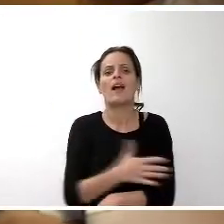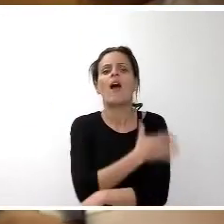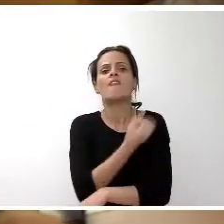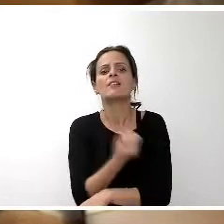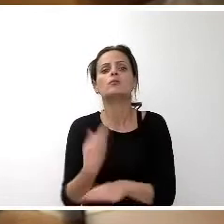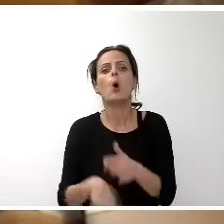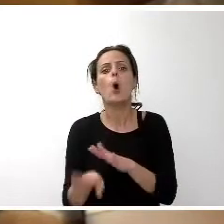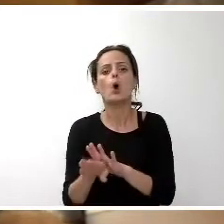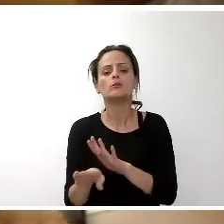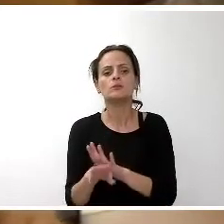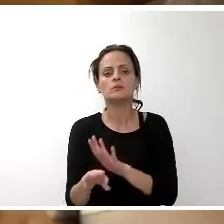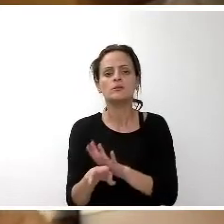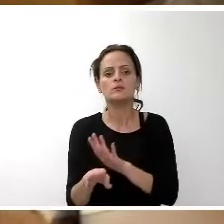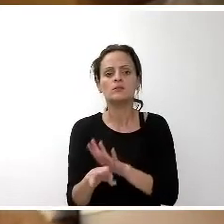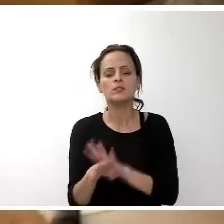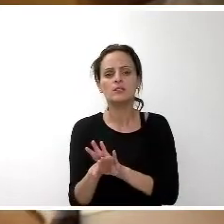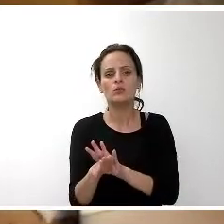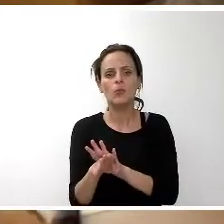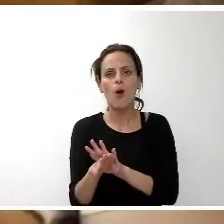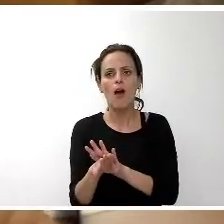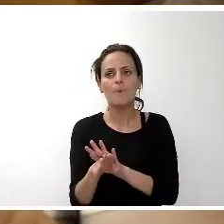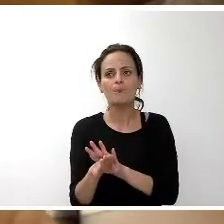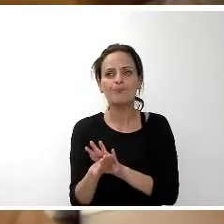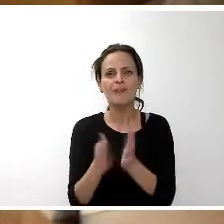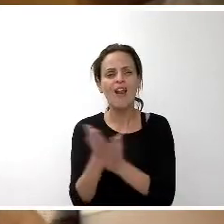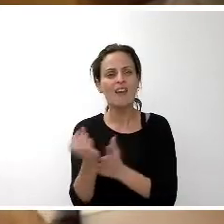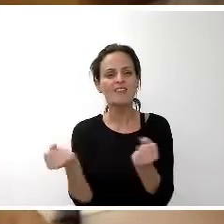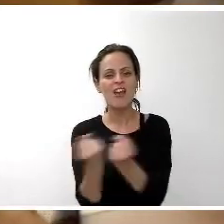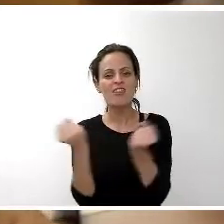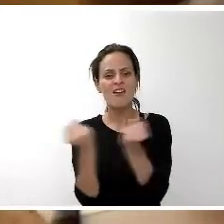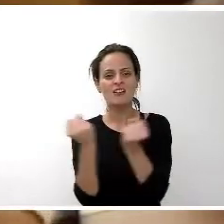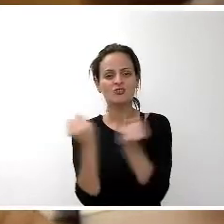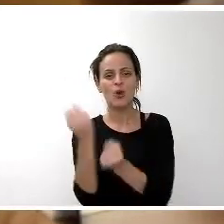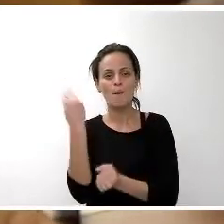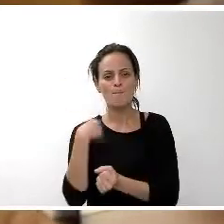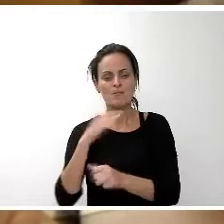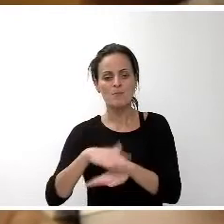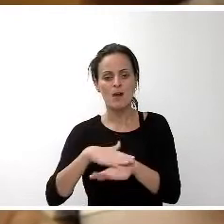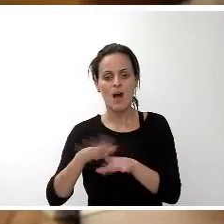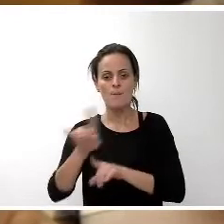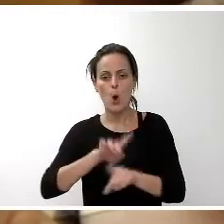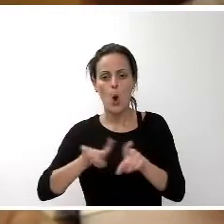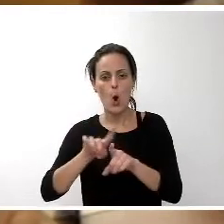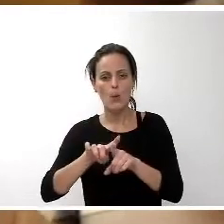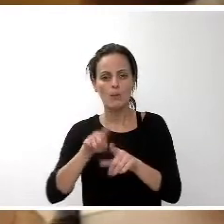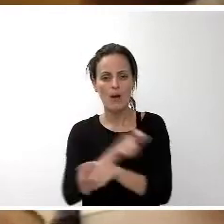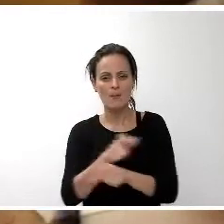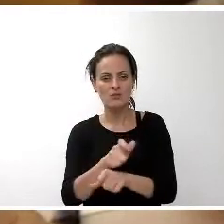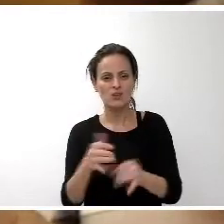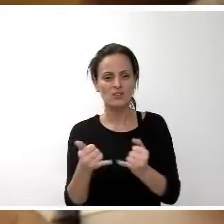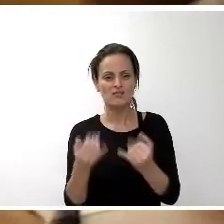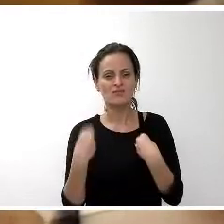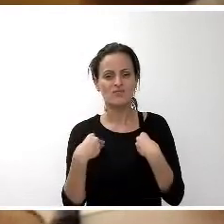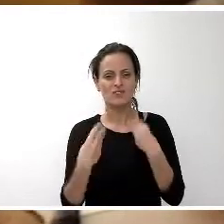líneas de acción para poder solventar el grave problema que tienen los ciudadanos en la isla de Tenerife, que se